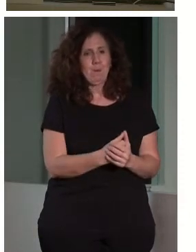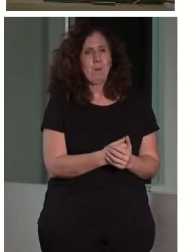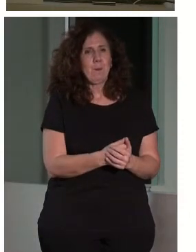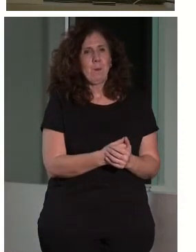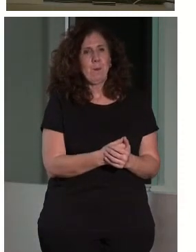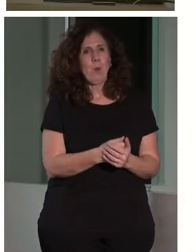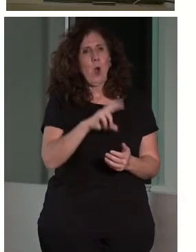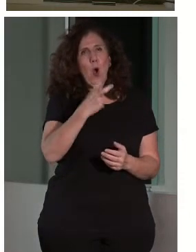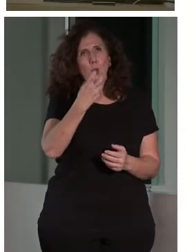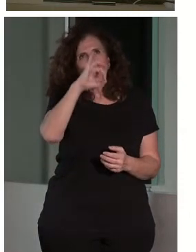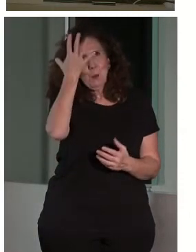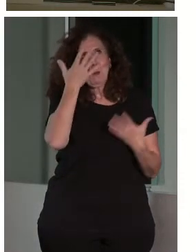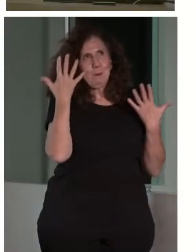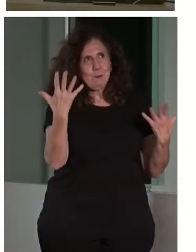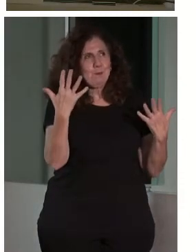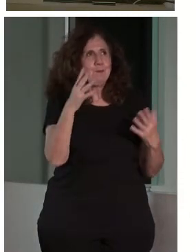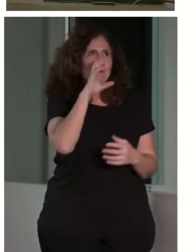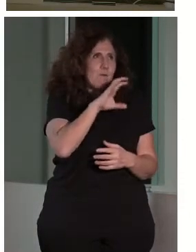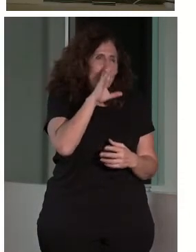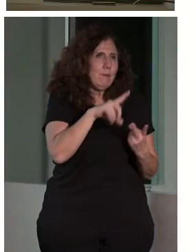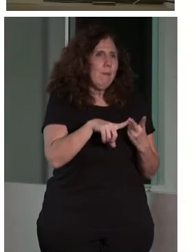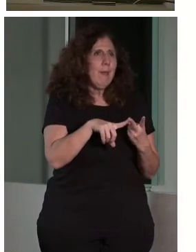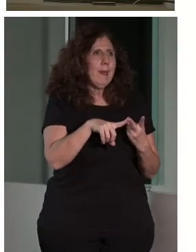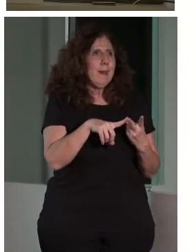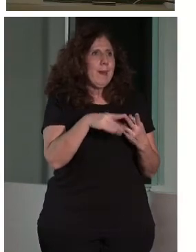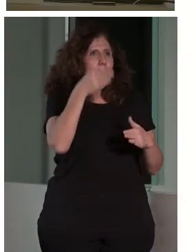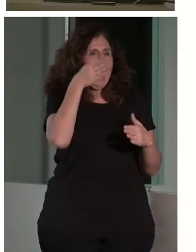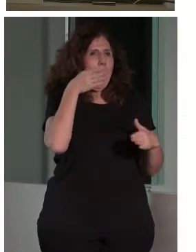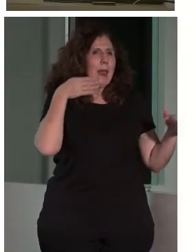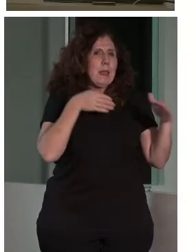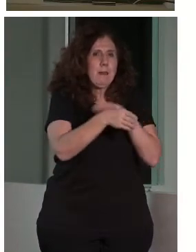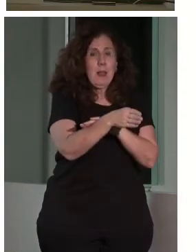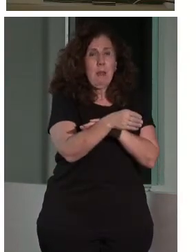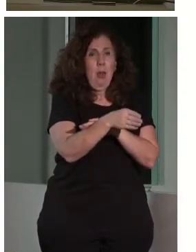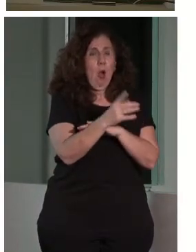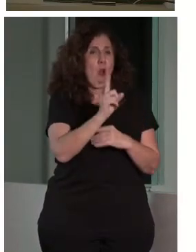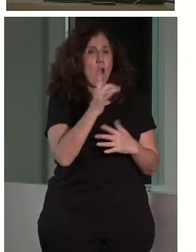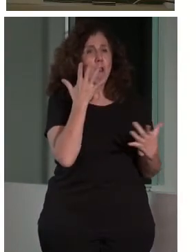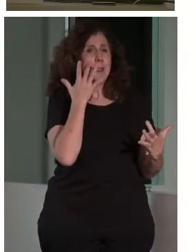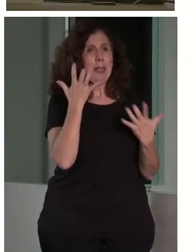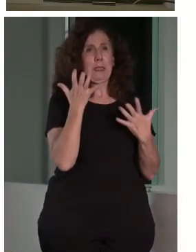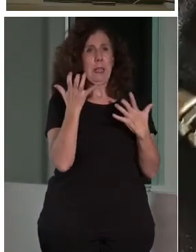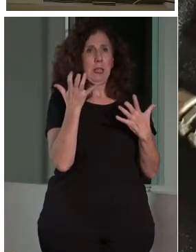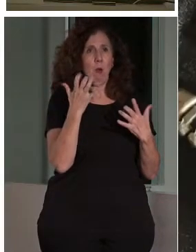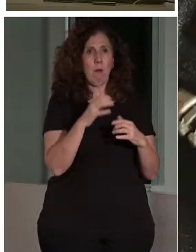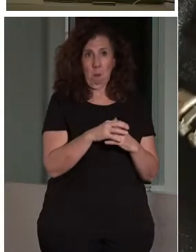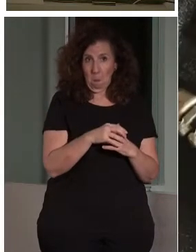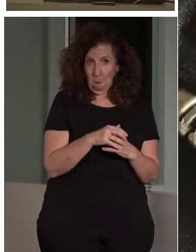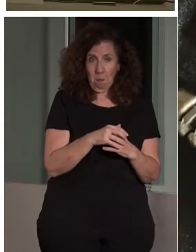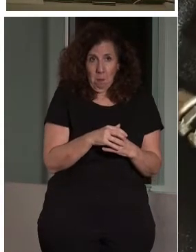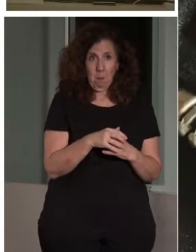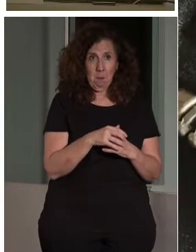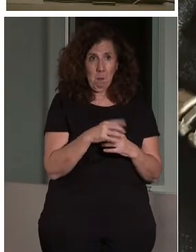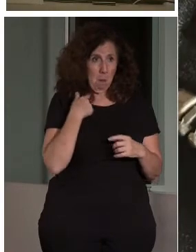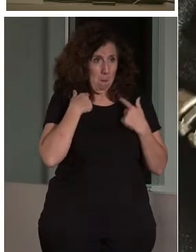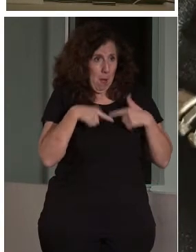Otro tópico, el diseño accesible no es estético. Pues ahí sale otro emoticono que dice, pues creemos una nueva estética accesible. Me encanta